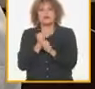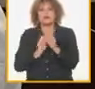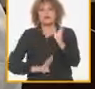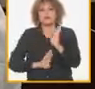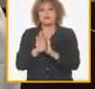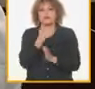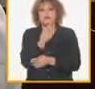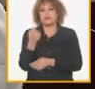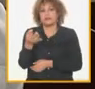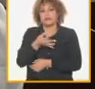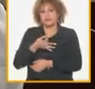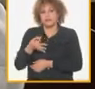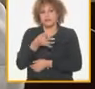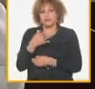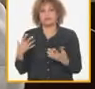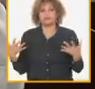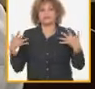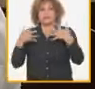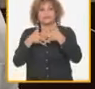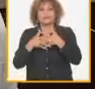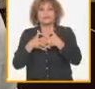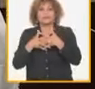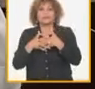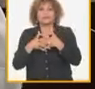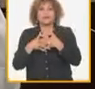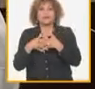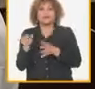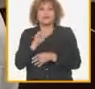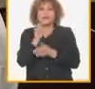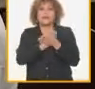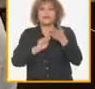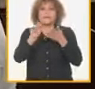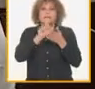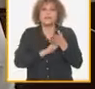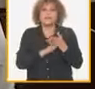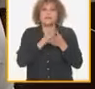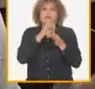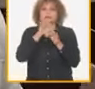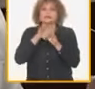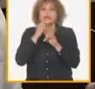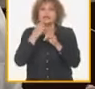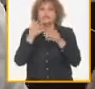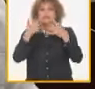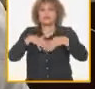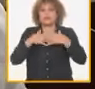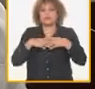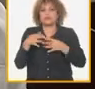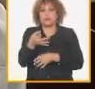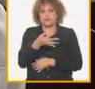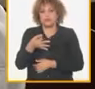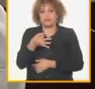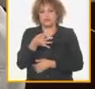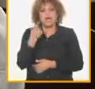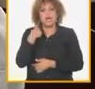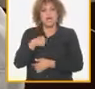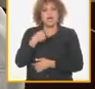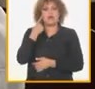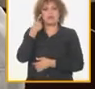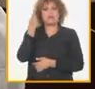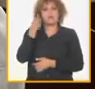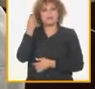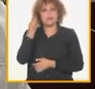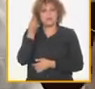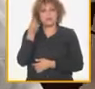cada municipio y se corresponden con los planes de autoabastecimiento municipal preguntémonos hasta dónde nuestras asambleas